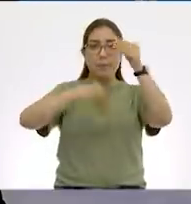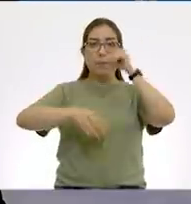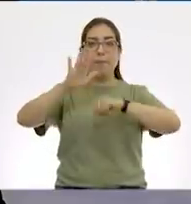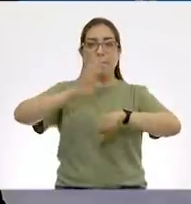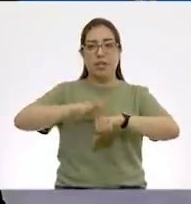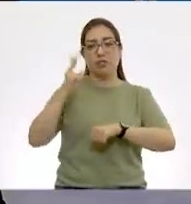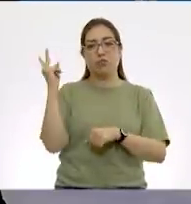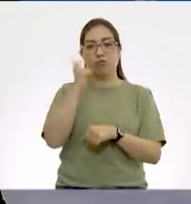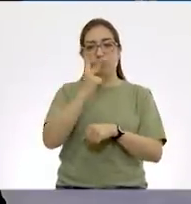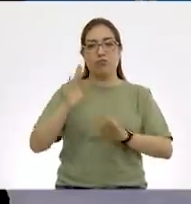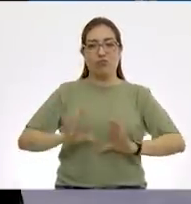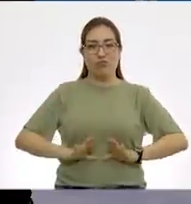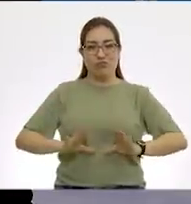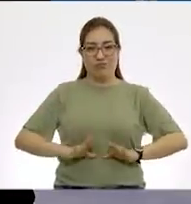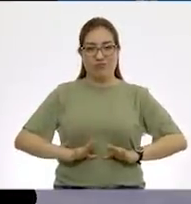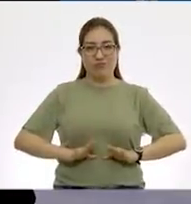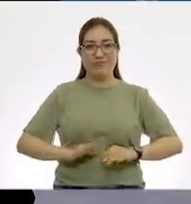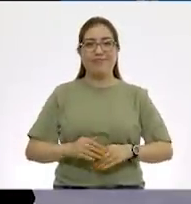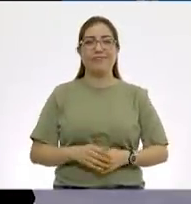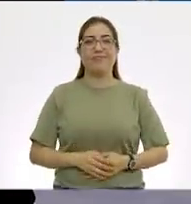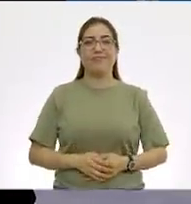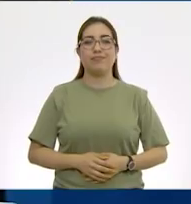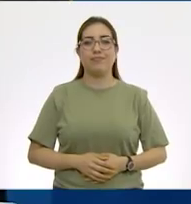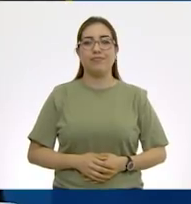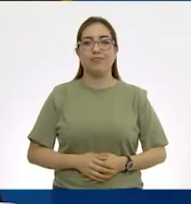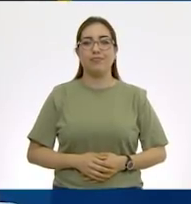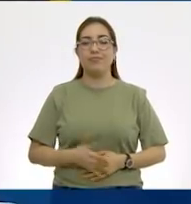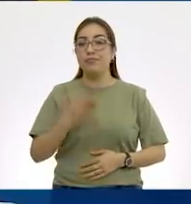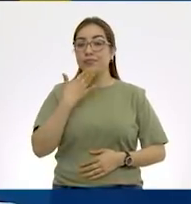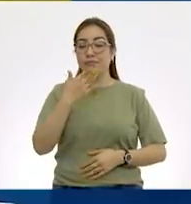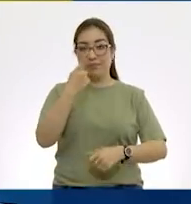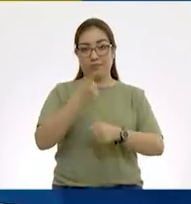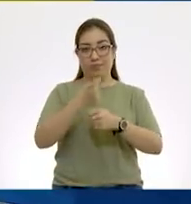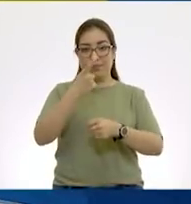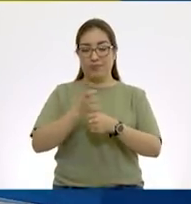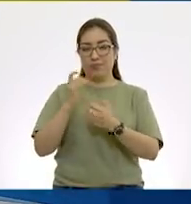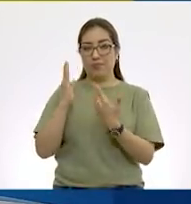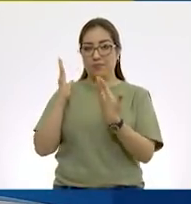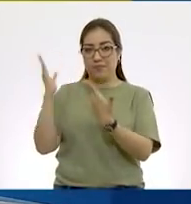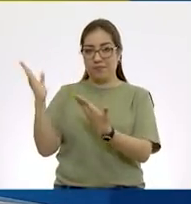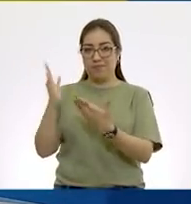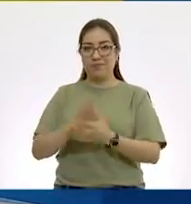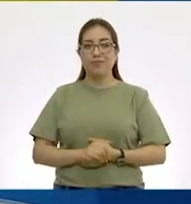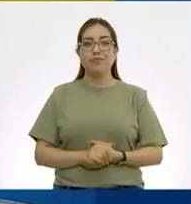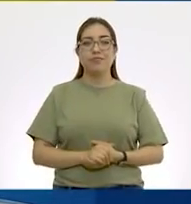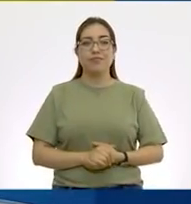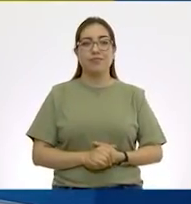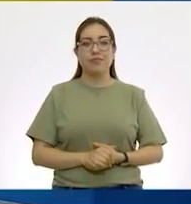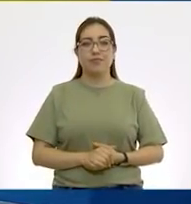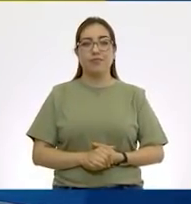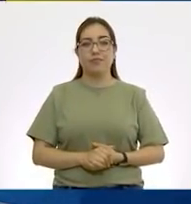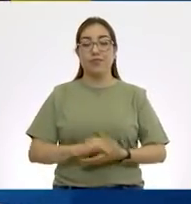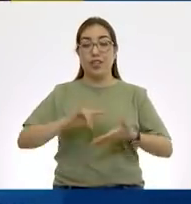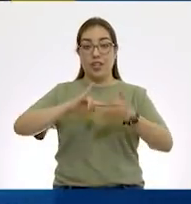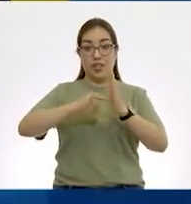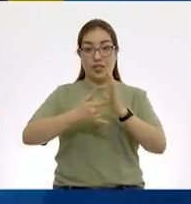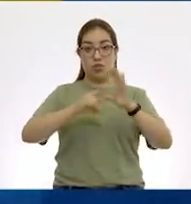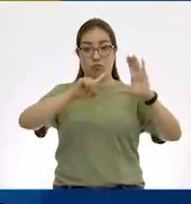dos relojes. Excelente. Bien. Vamos con el primero que mostré, que es el reloj